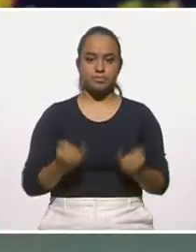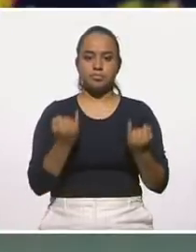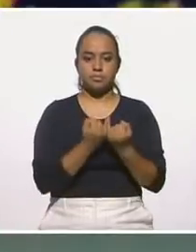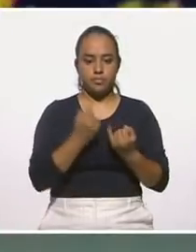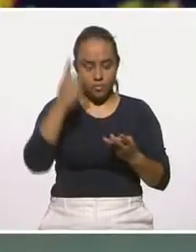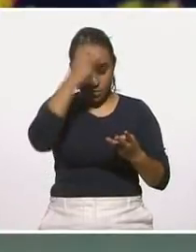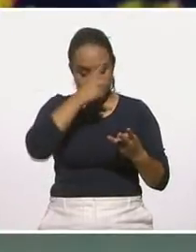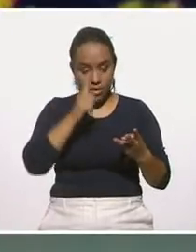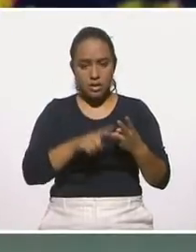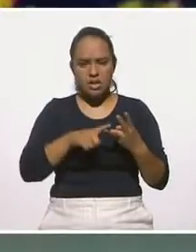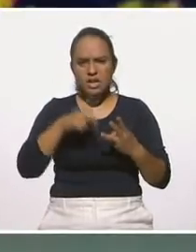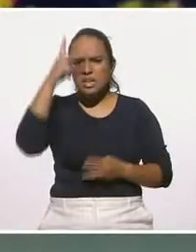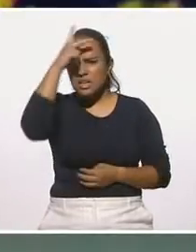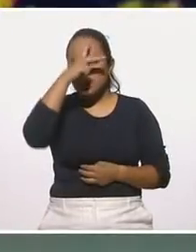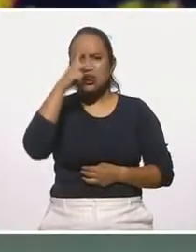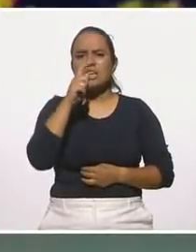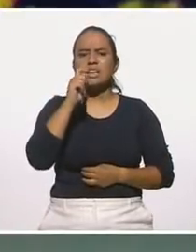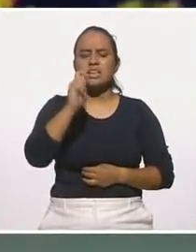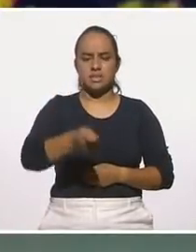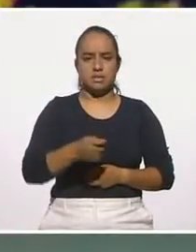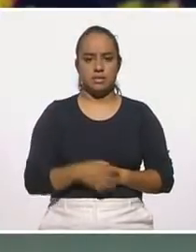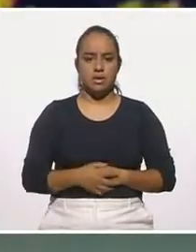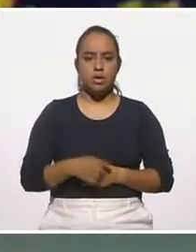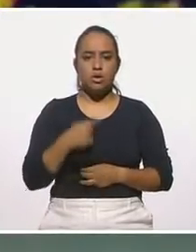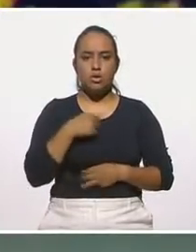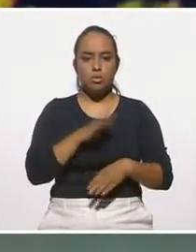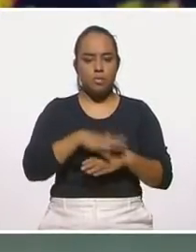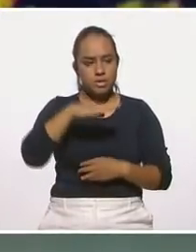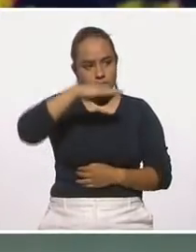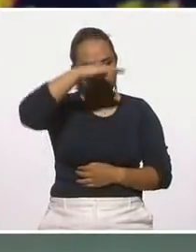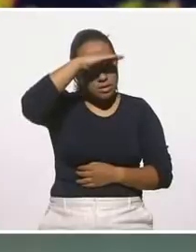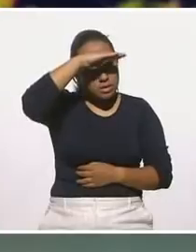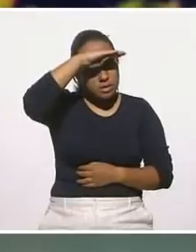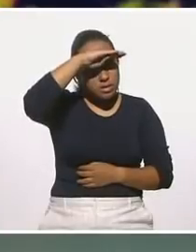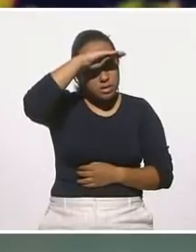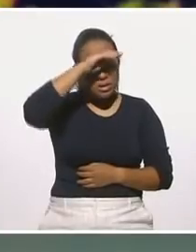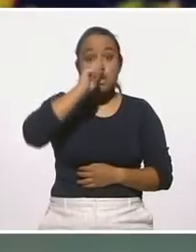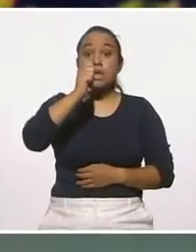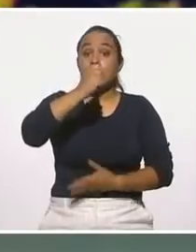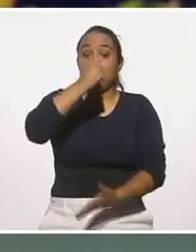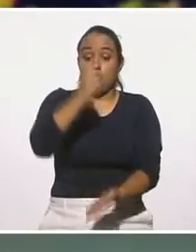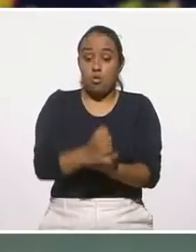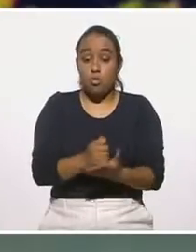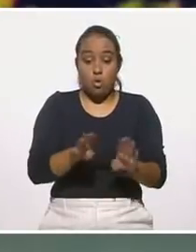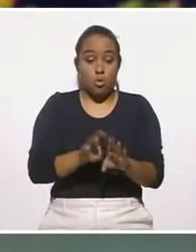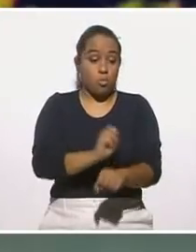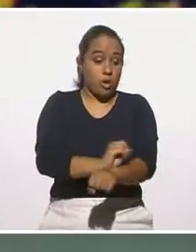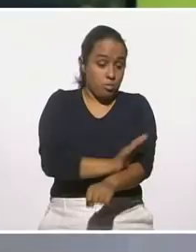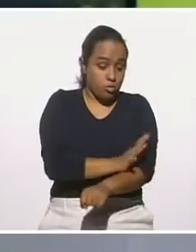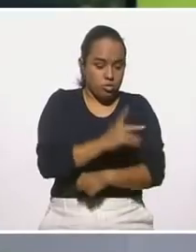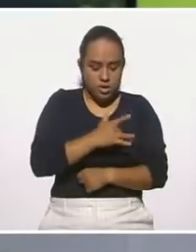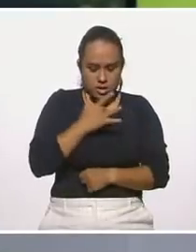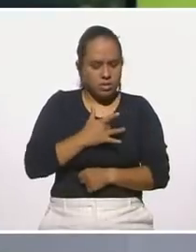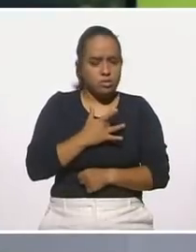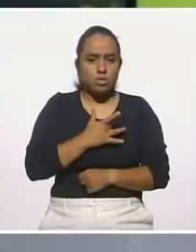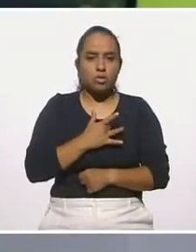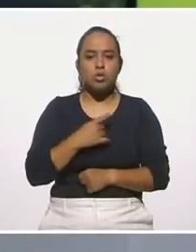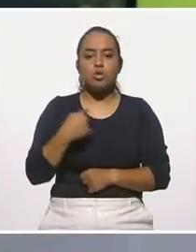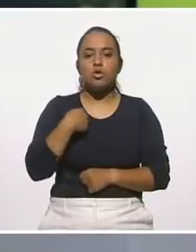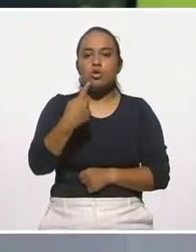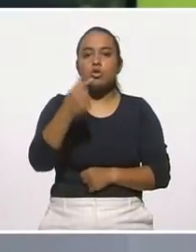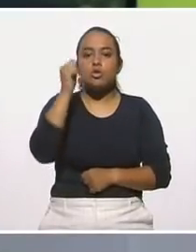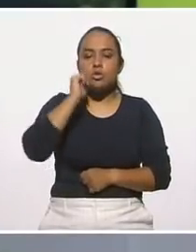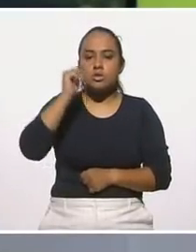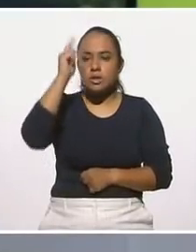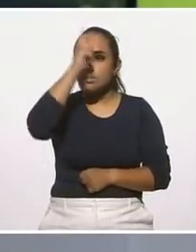Psicológico. Y psicológico, aquí yo lo oriento más a pensamientos, no forzosamente a emociones y a sentimientos, porque yo ahí sí recomiendo mucho